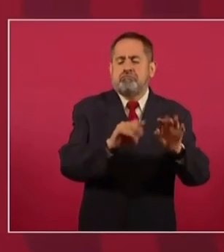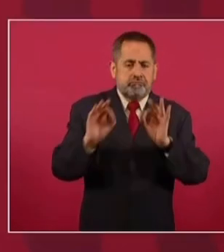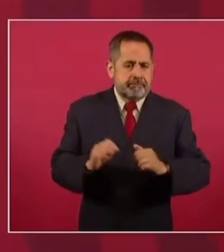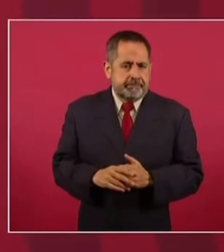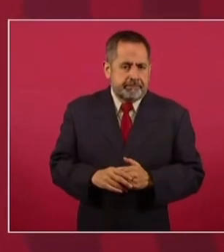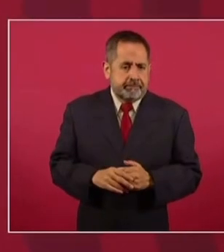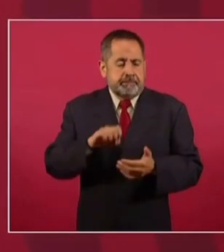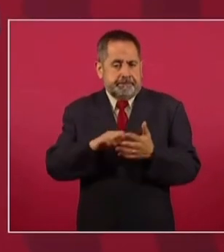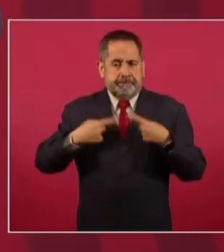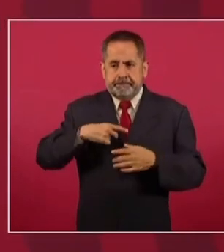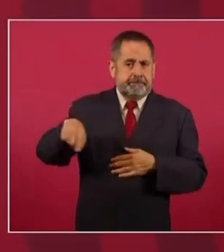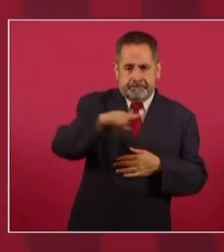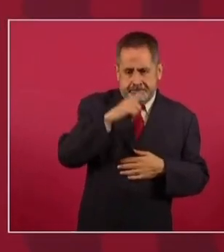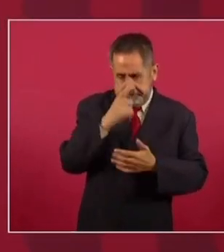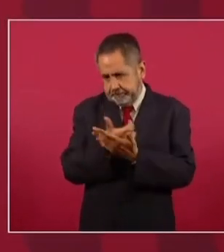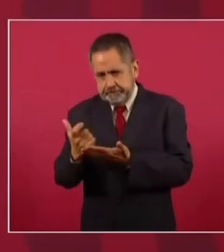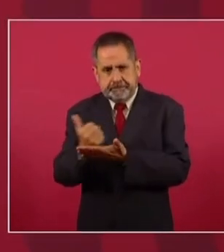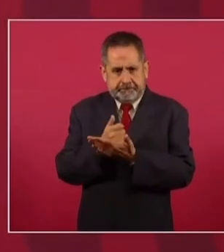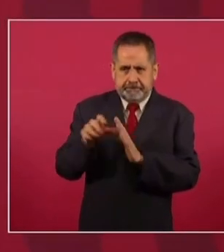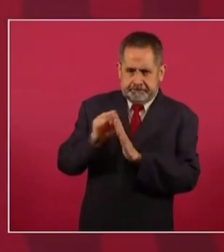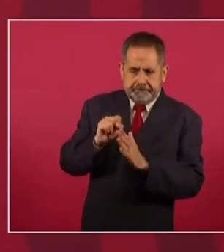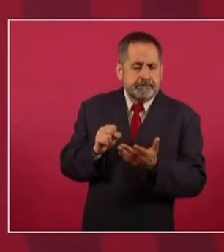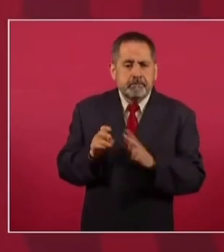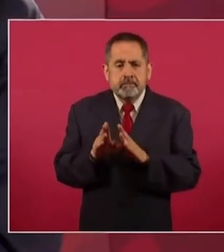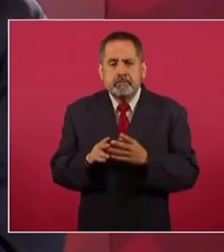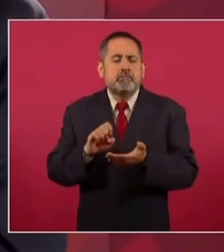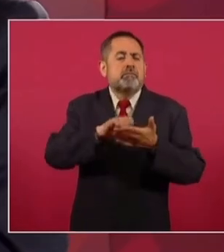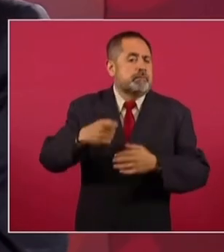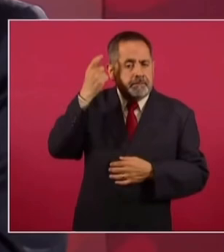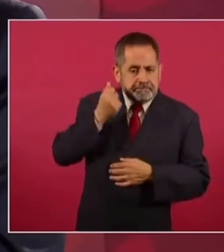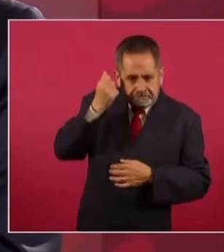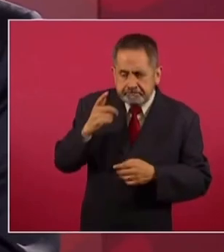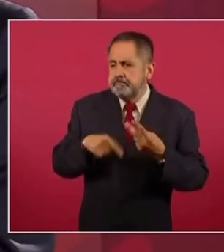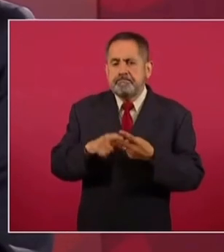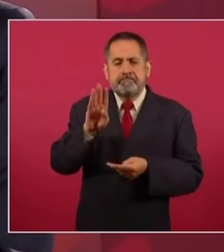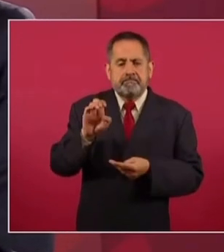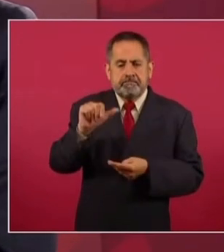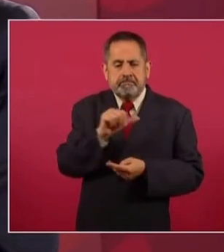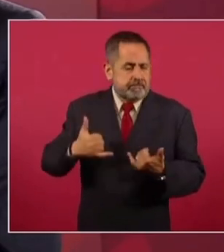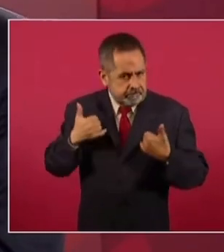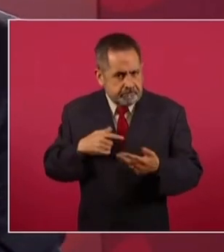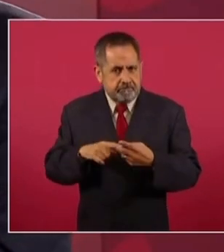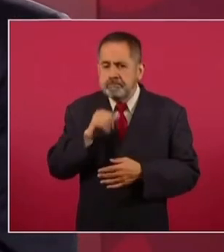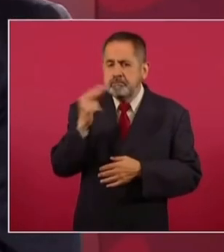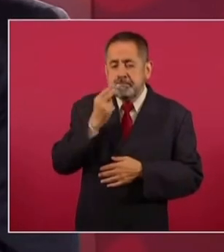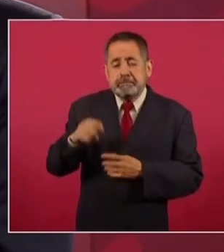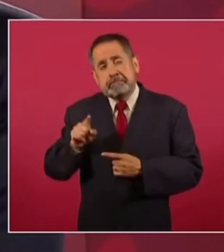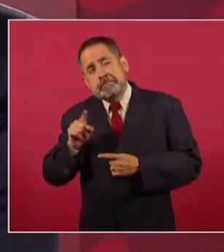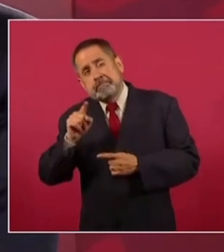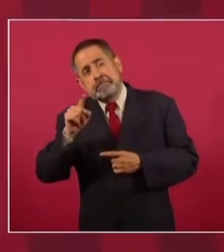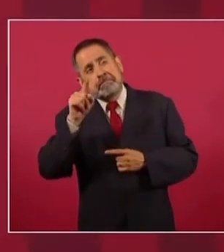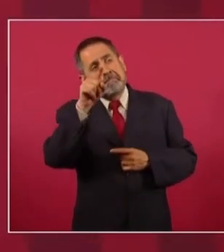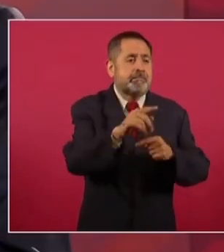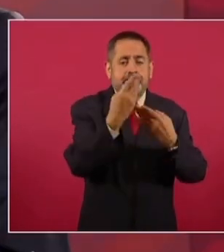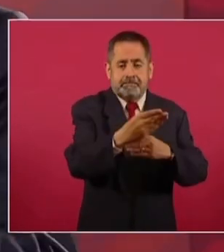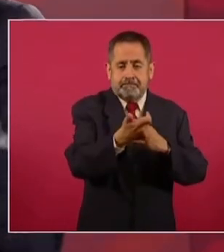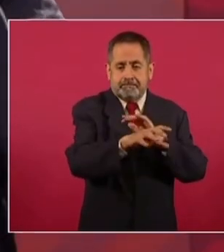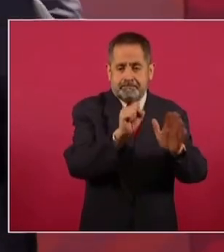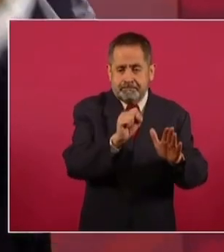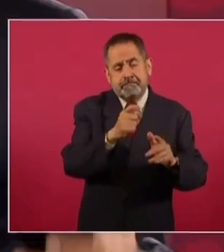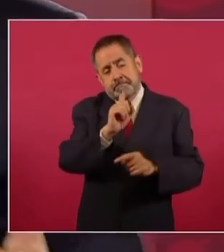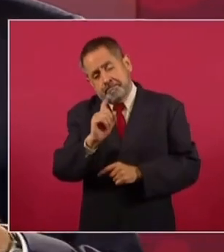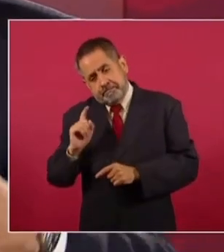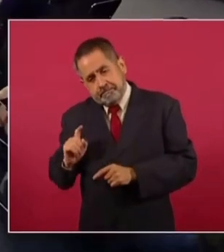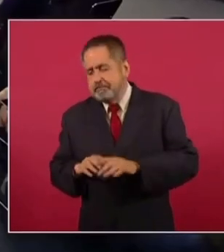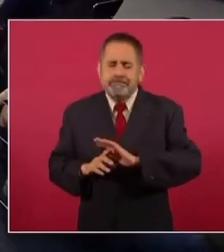para cobrar lo que por derecho le corresponde, sus pensiones, las becas de los jóvenes, no va a tener que trasladarse lejos. Y